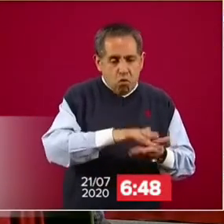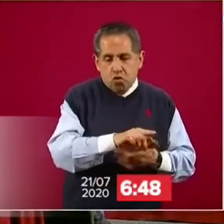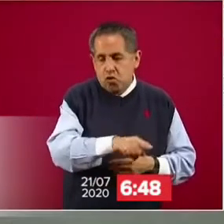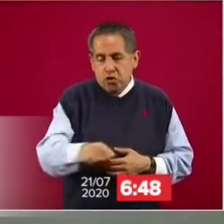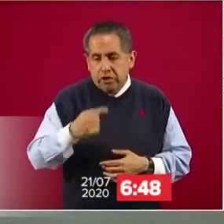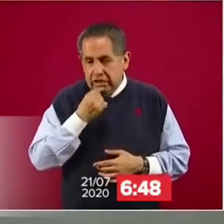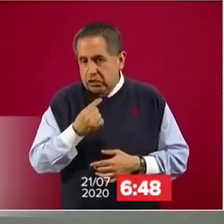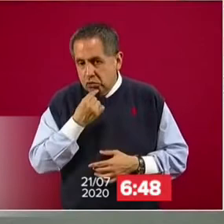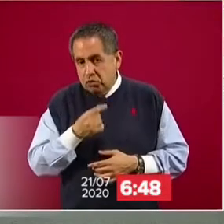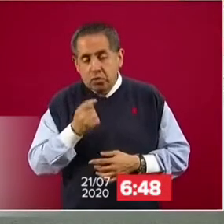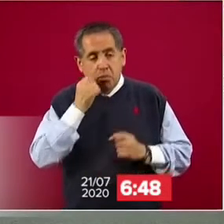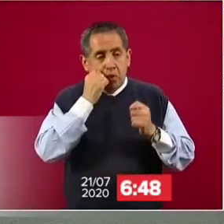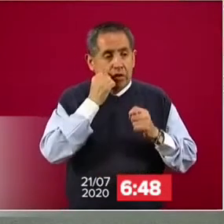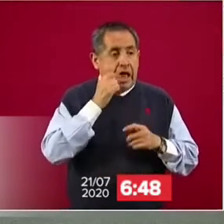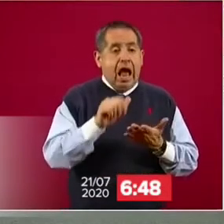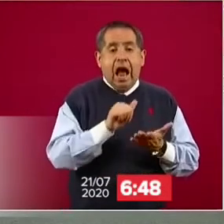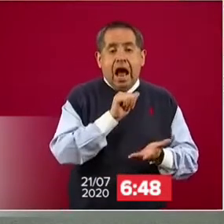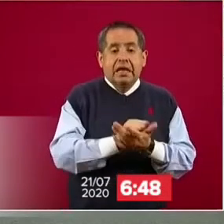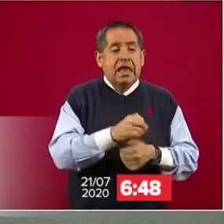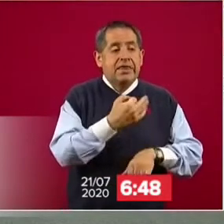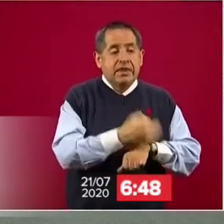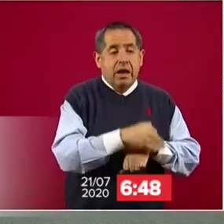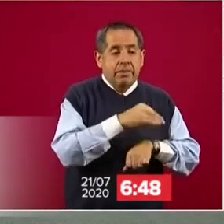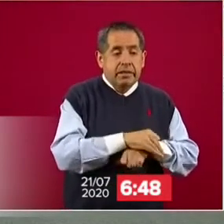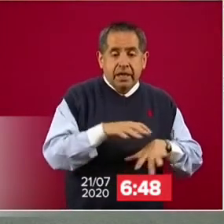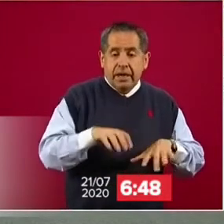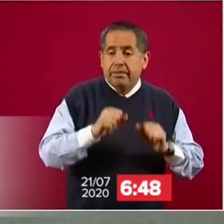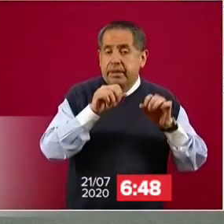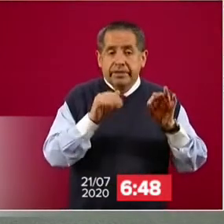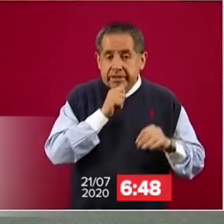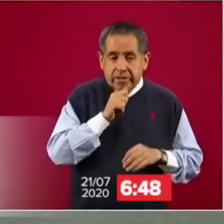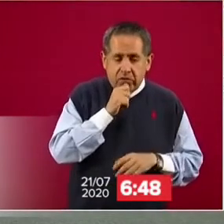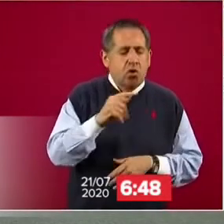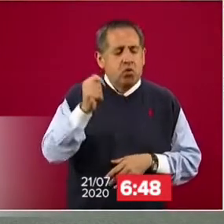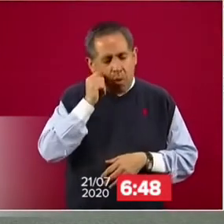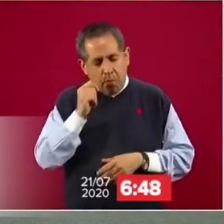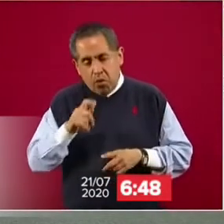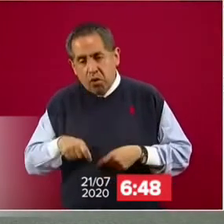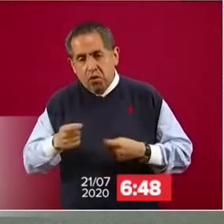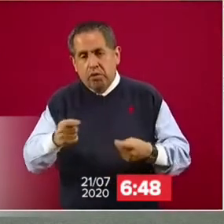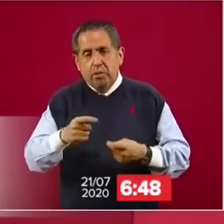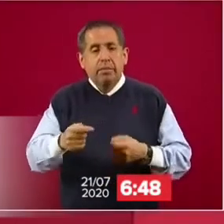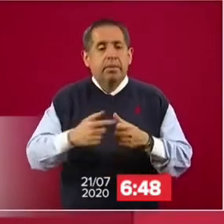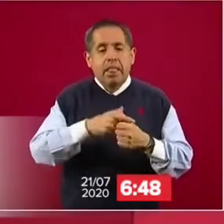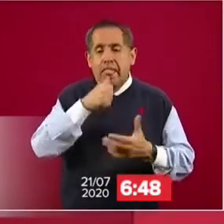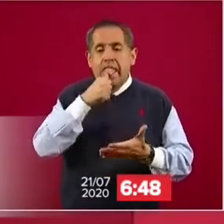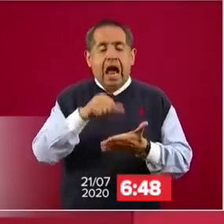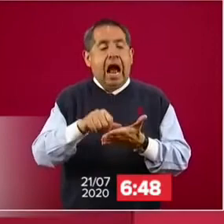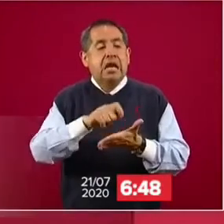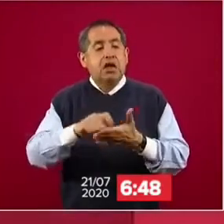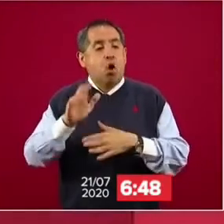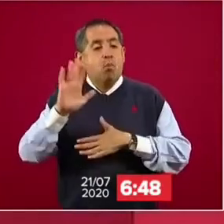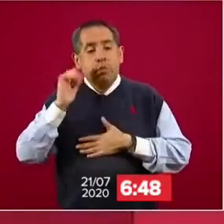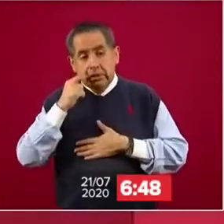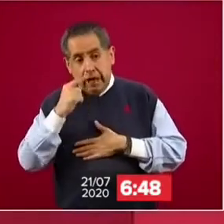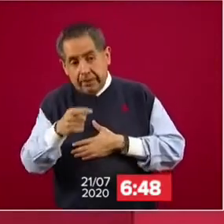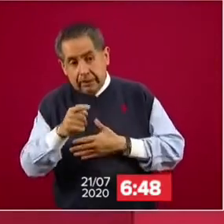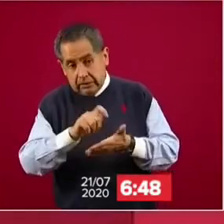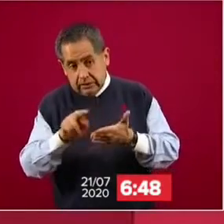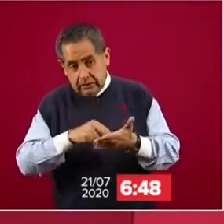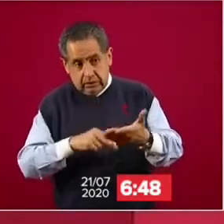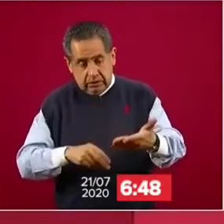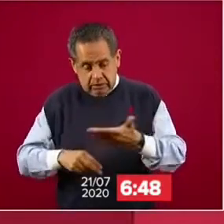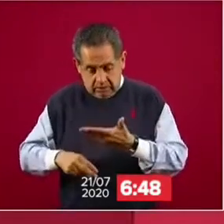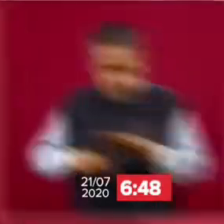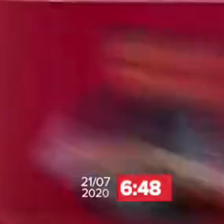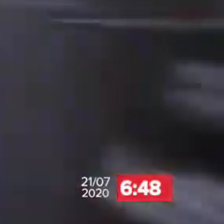estén en trámite sus actas. Hicimos la implementación de una carta de compromiso por parte de las mamás para que al